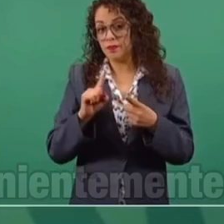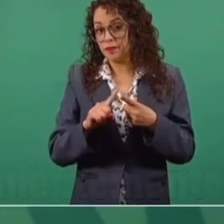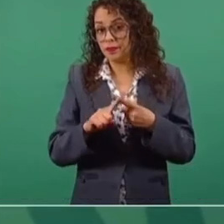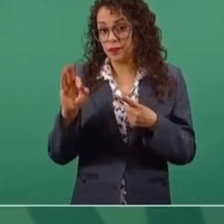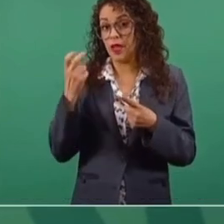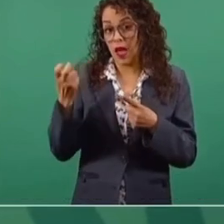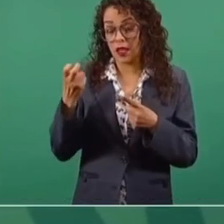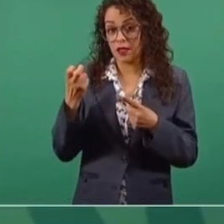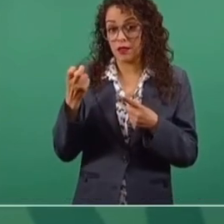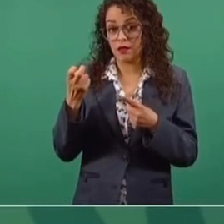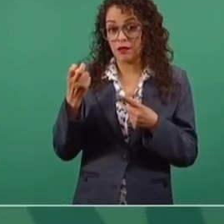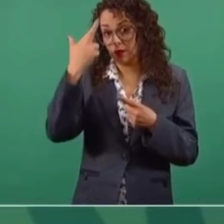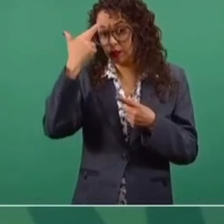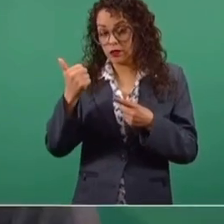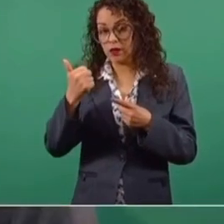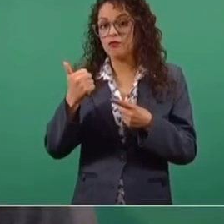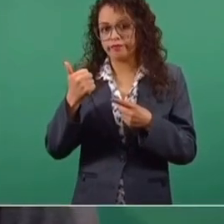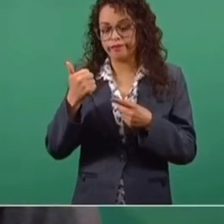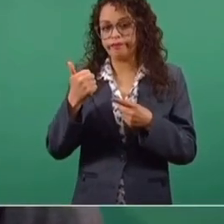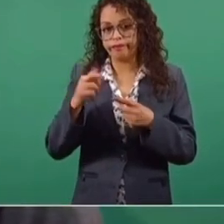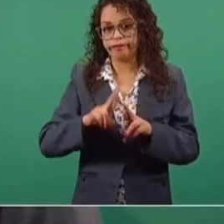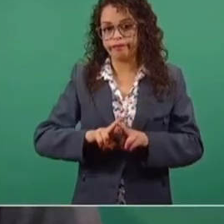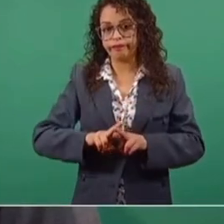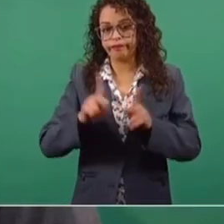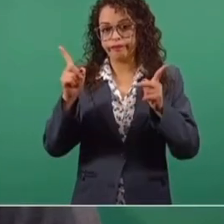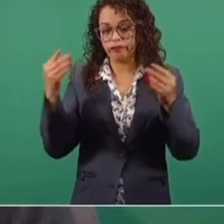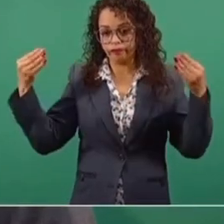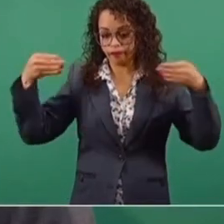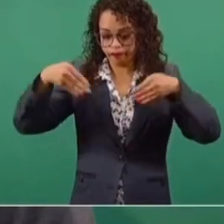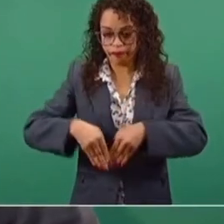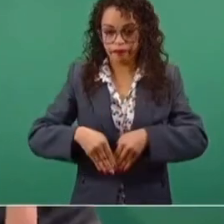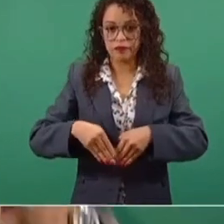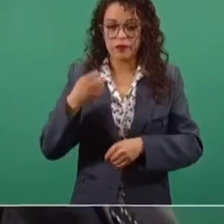fue lo que originó la catástrofe, la desgracia,